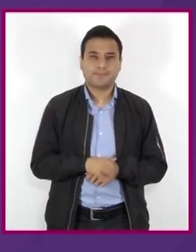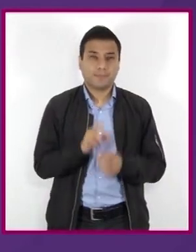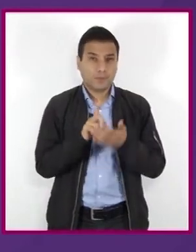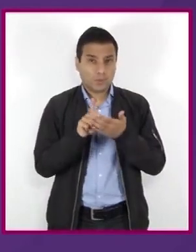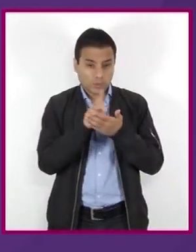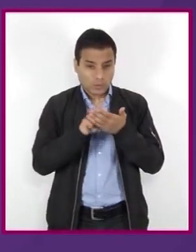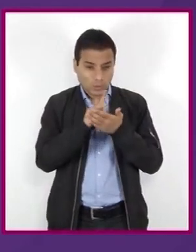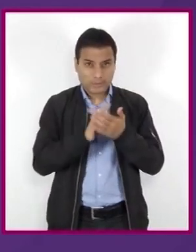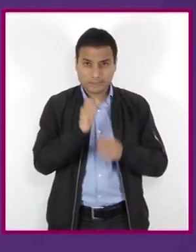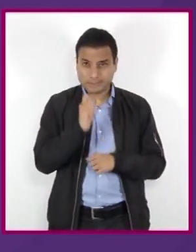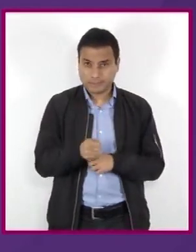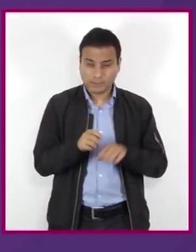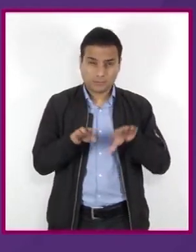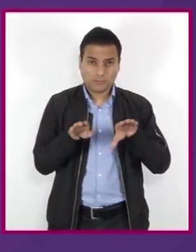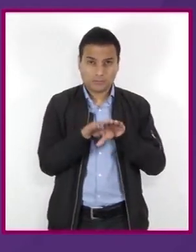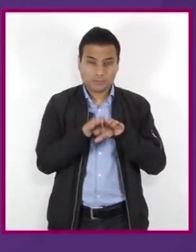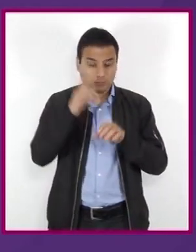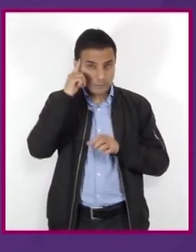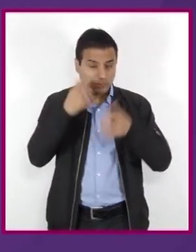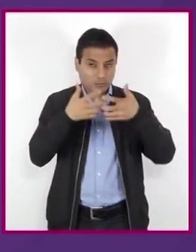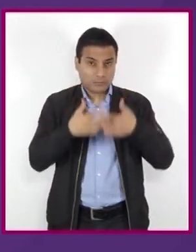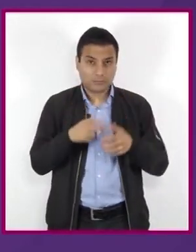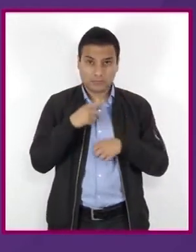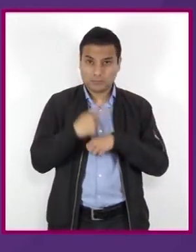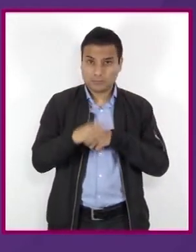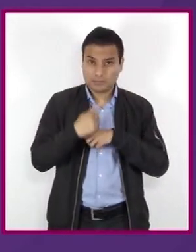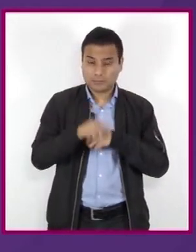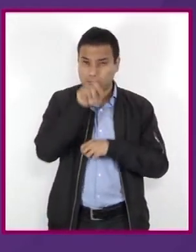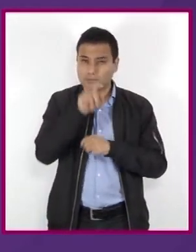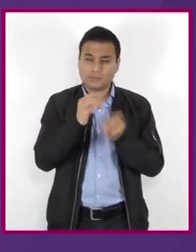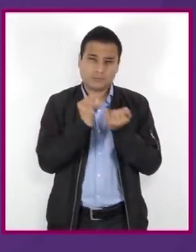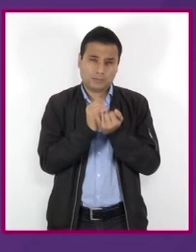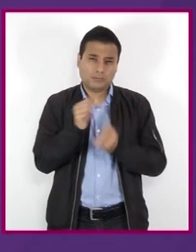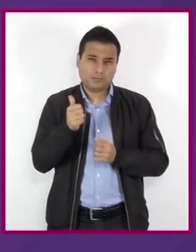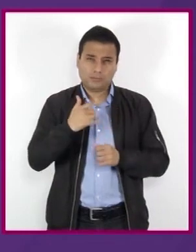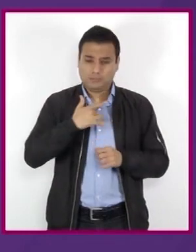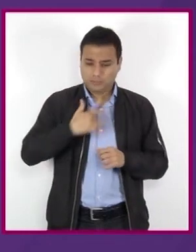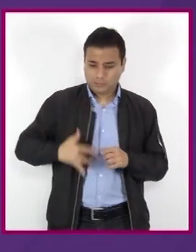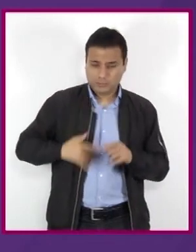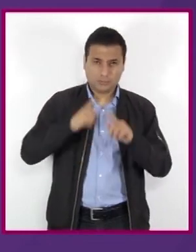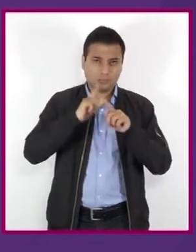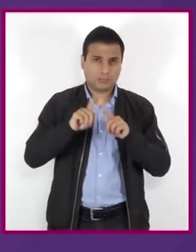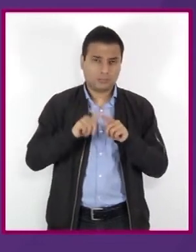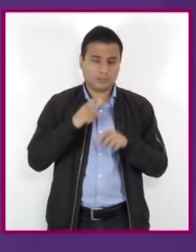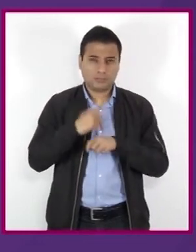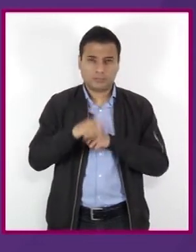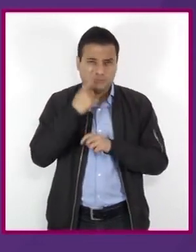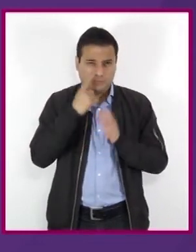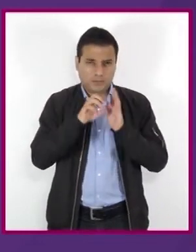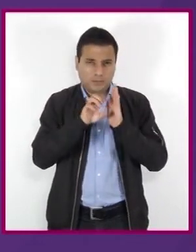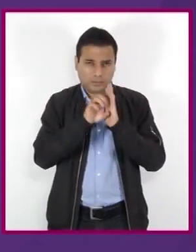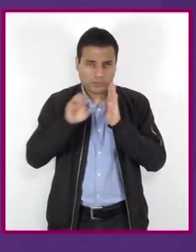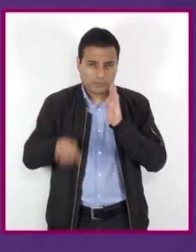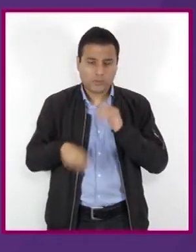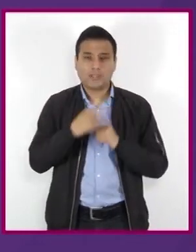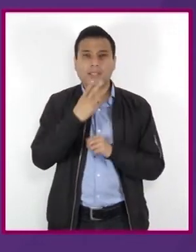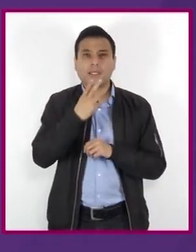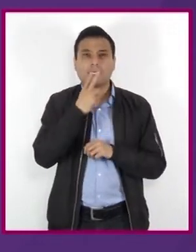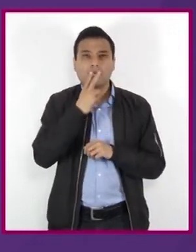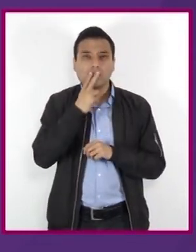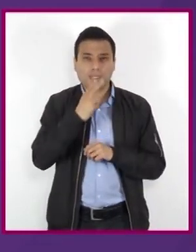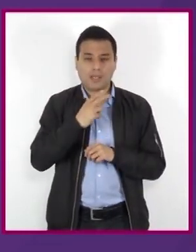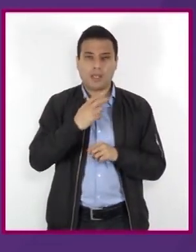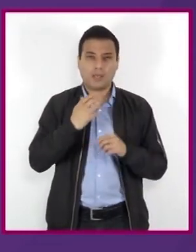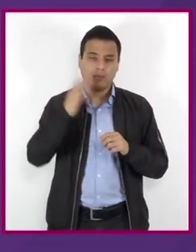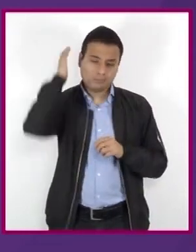drogas no solo causan daños en el cerebro, sino que afectan otros órganos. Por ejemplo, la nicotina daña los